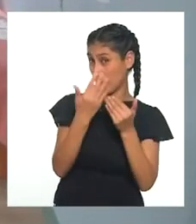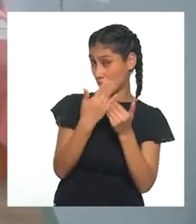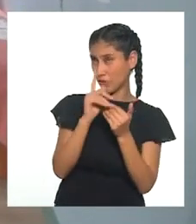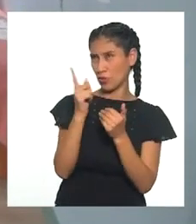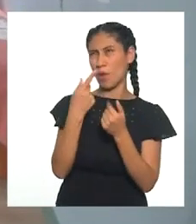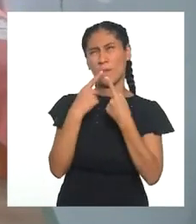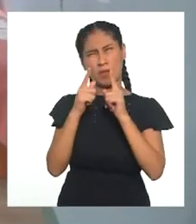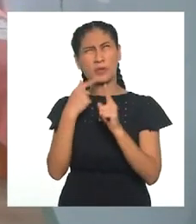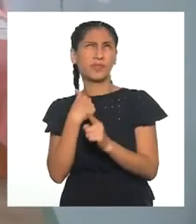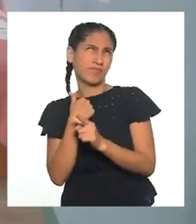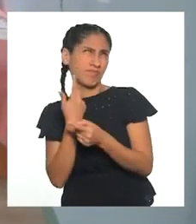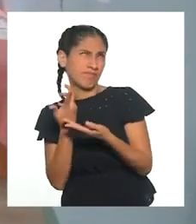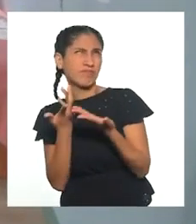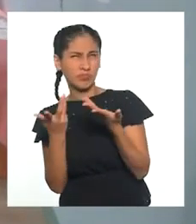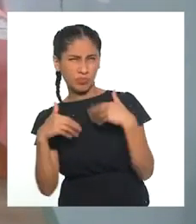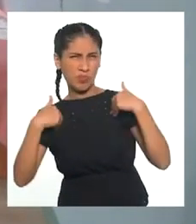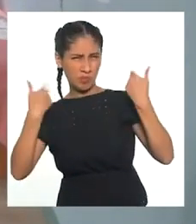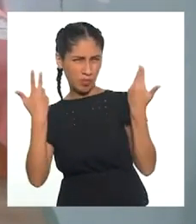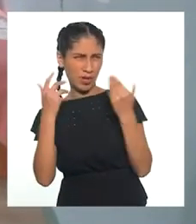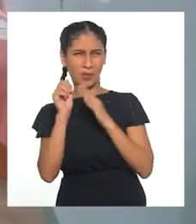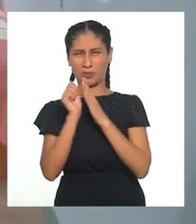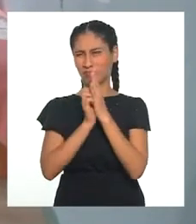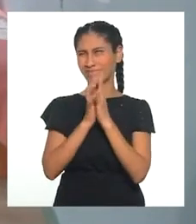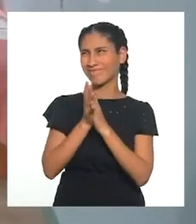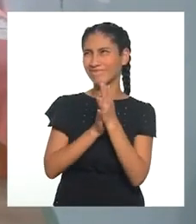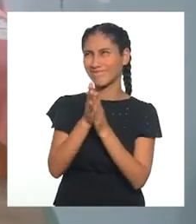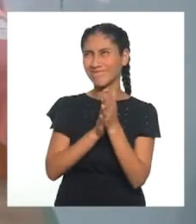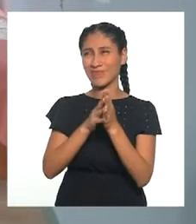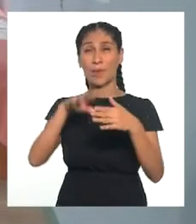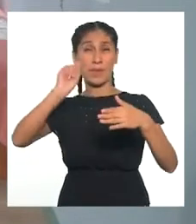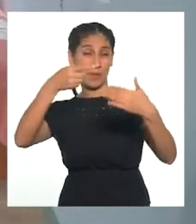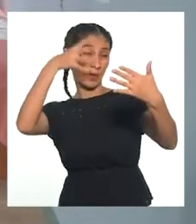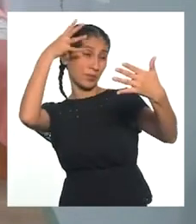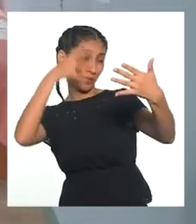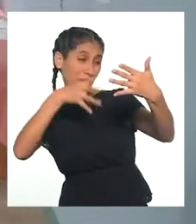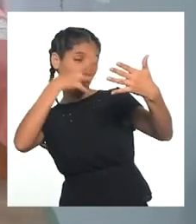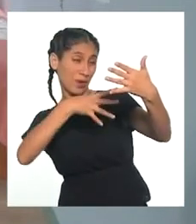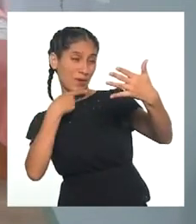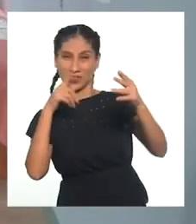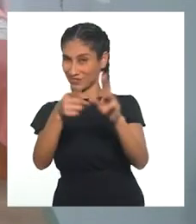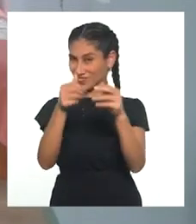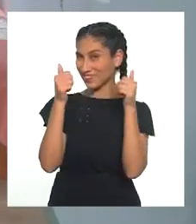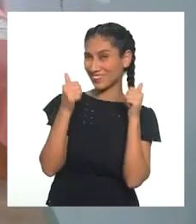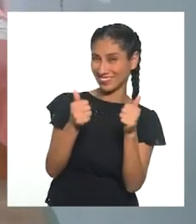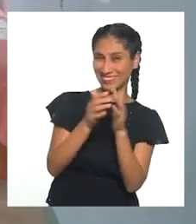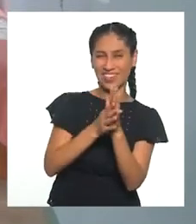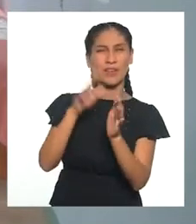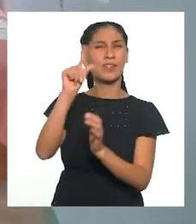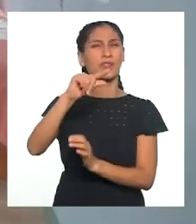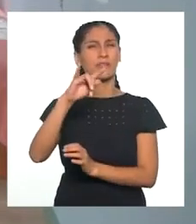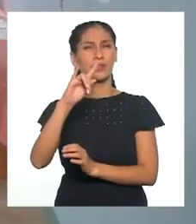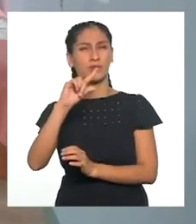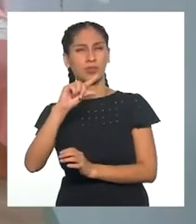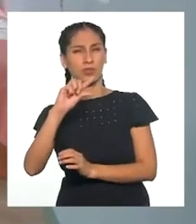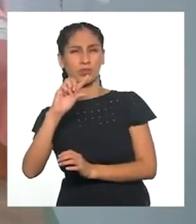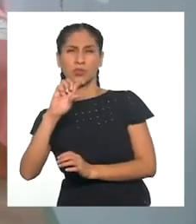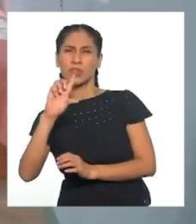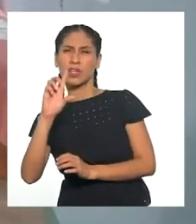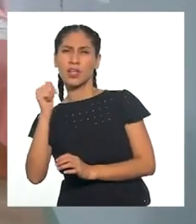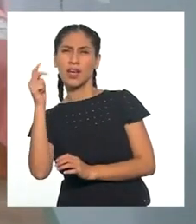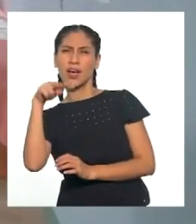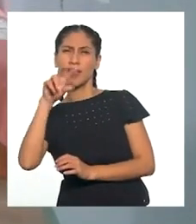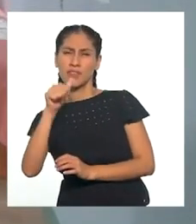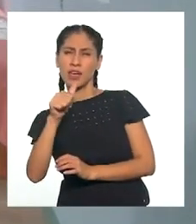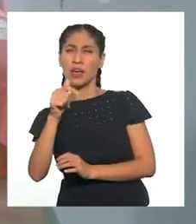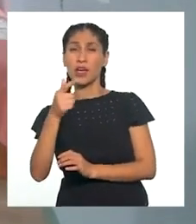intento a prototipar y evaluar. Ese es el espíritu. Gugliana, mientras yo avanzo,